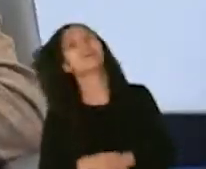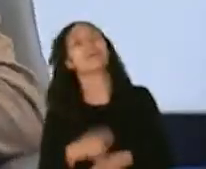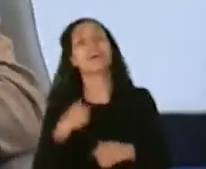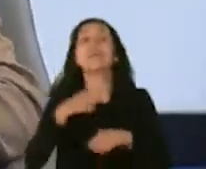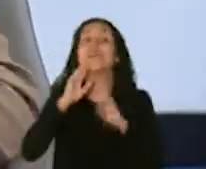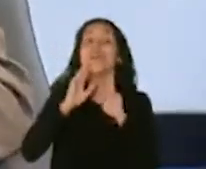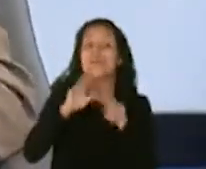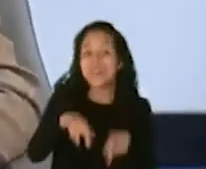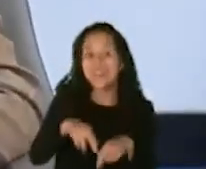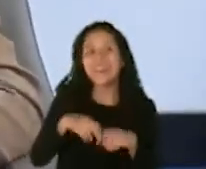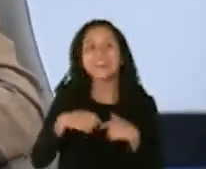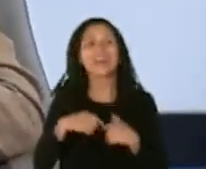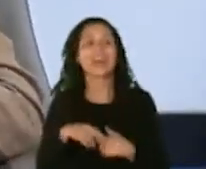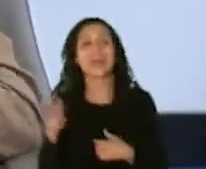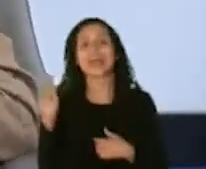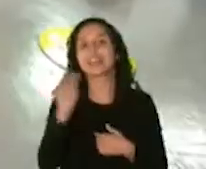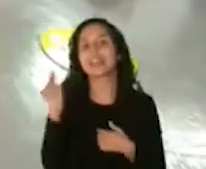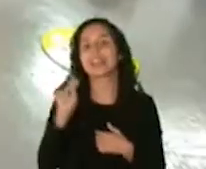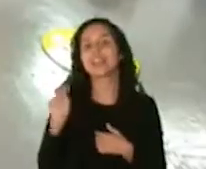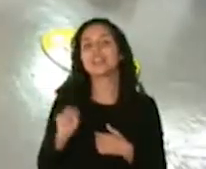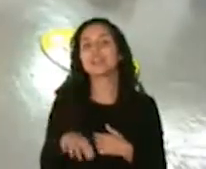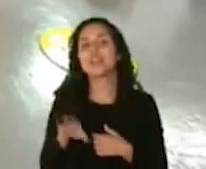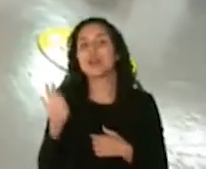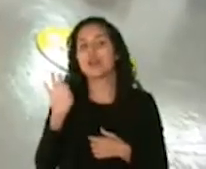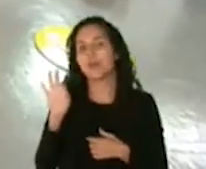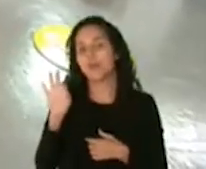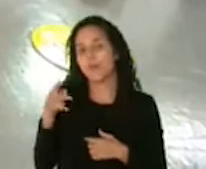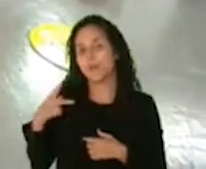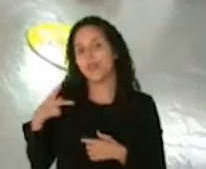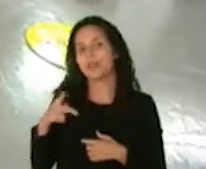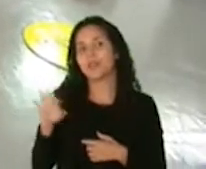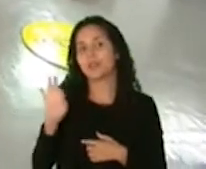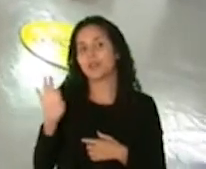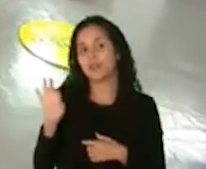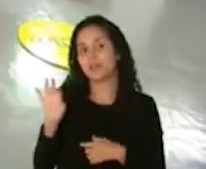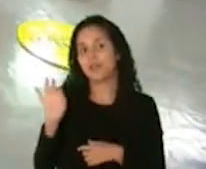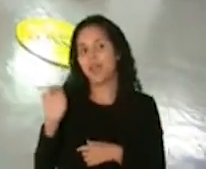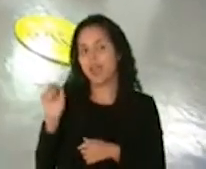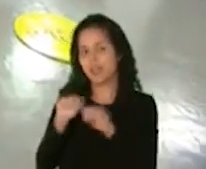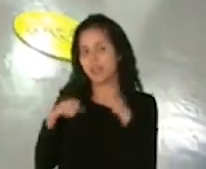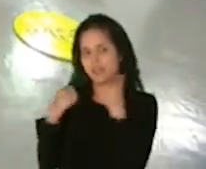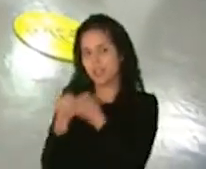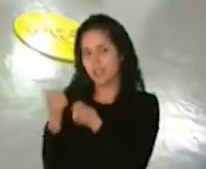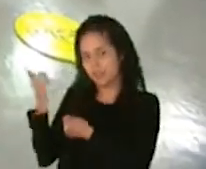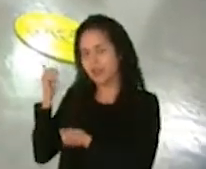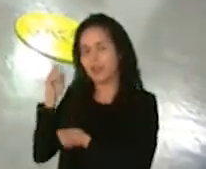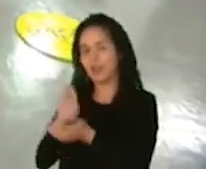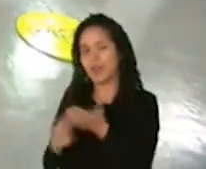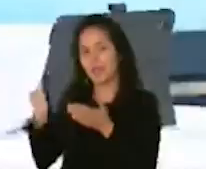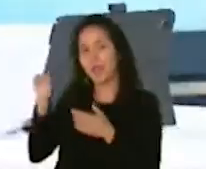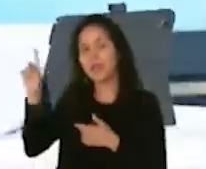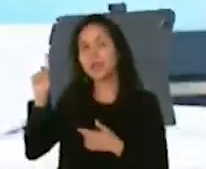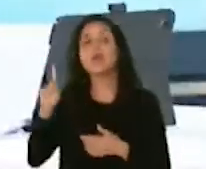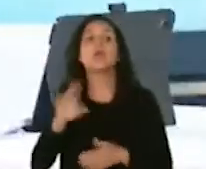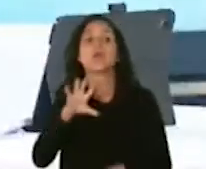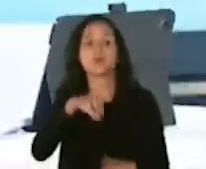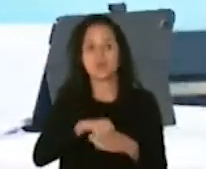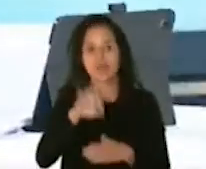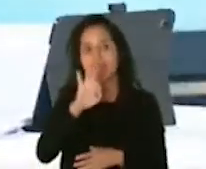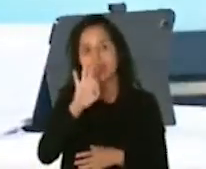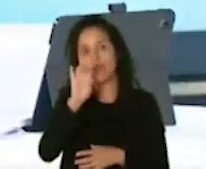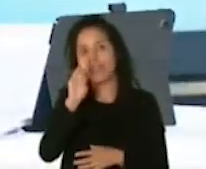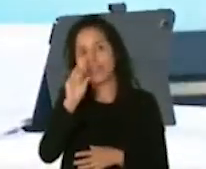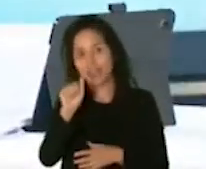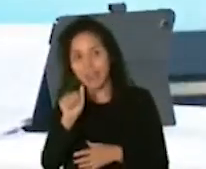le voy a contestar que The National Press Photographers Association de Estados Unidos escribió a la FDA para que se incluyeran